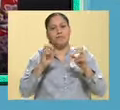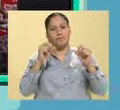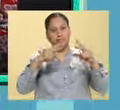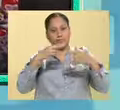¡Gracias! ¡Gracias! ¡Gracias! ¡Gracias!